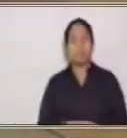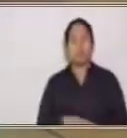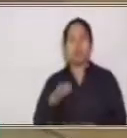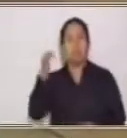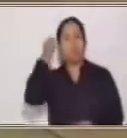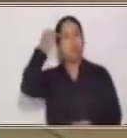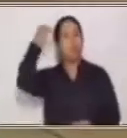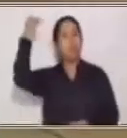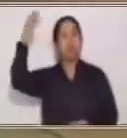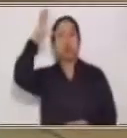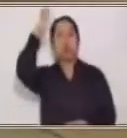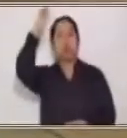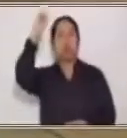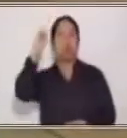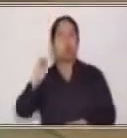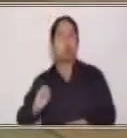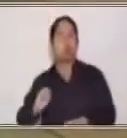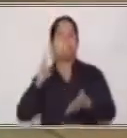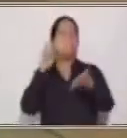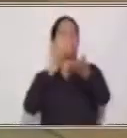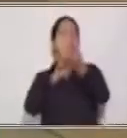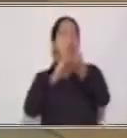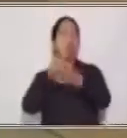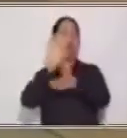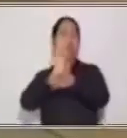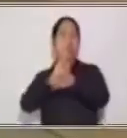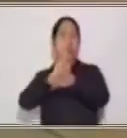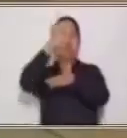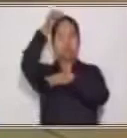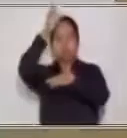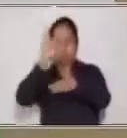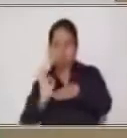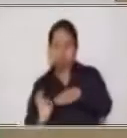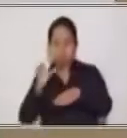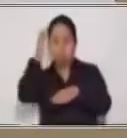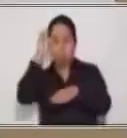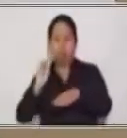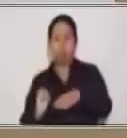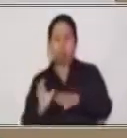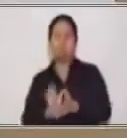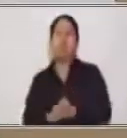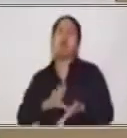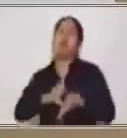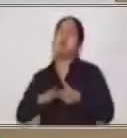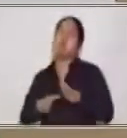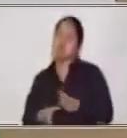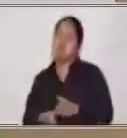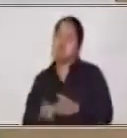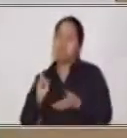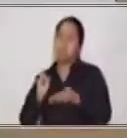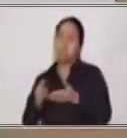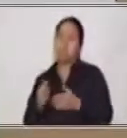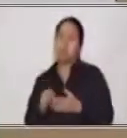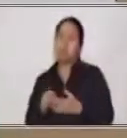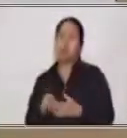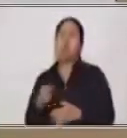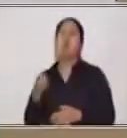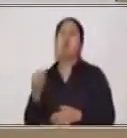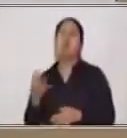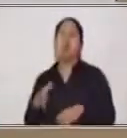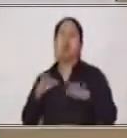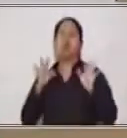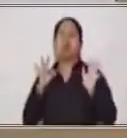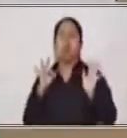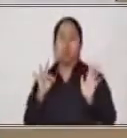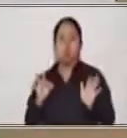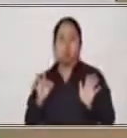acá, pero este punto me da opción a bajar ese 0, después del punto decimal, entonces digo, ¿Cuántos 8 caben en